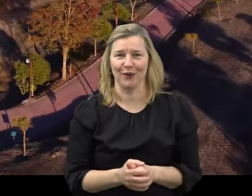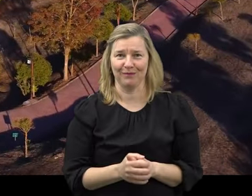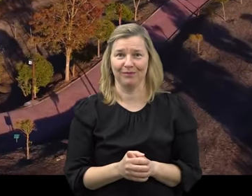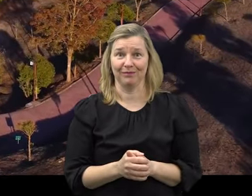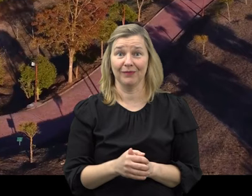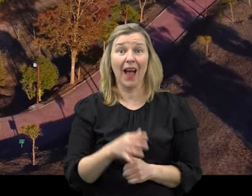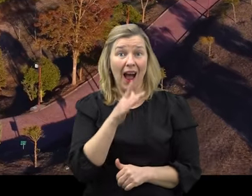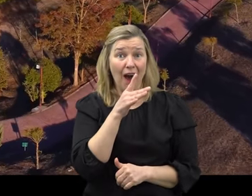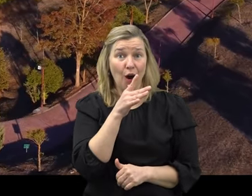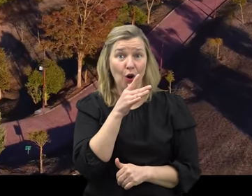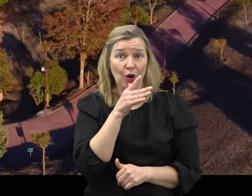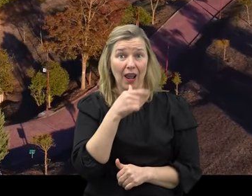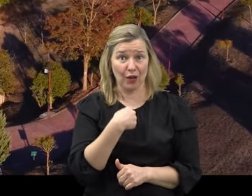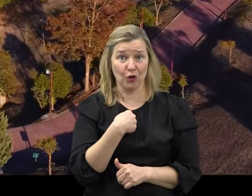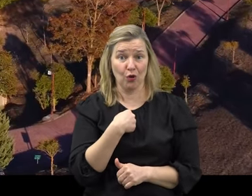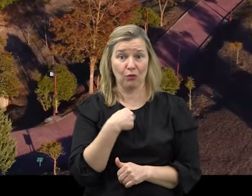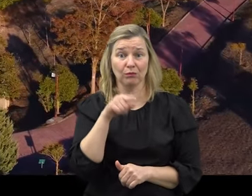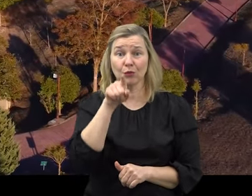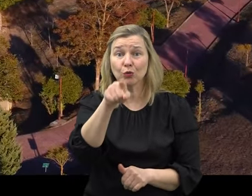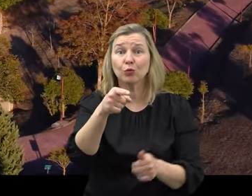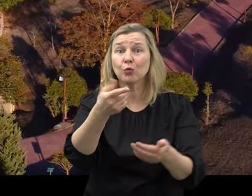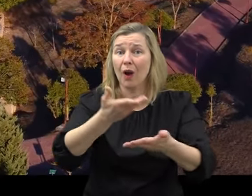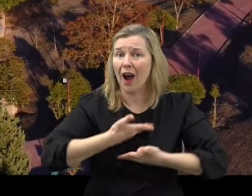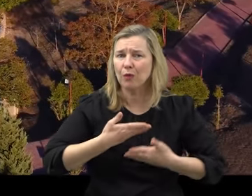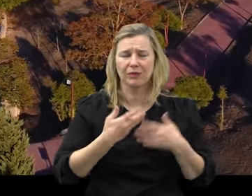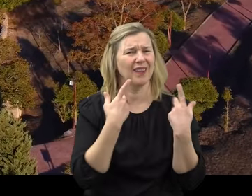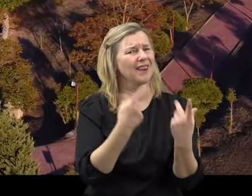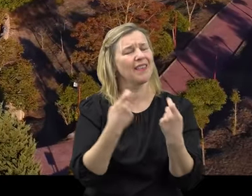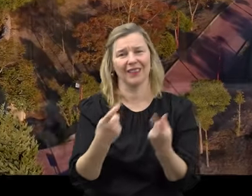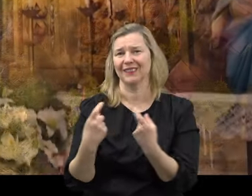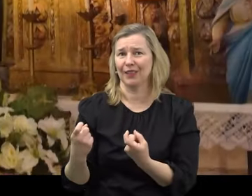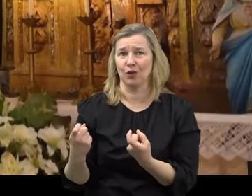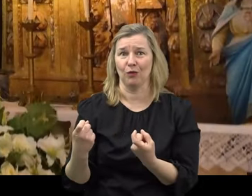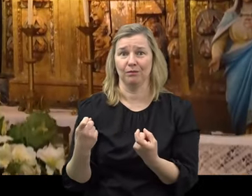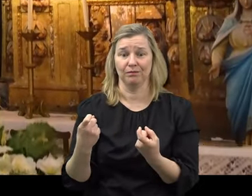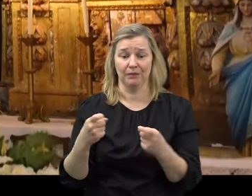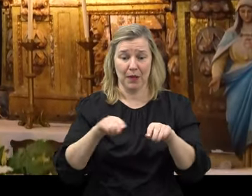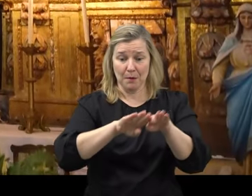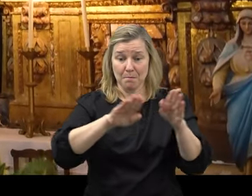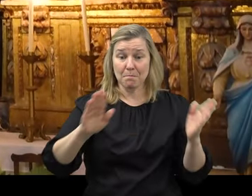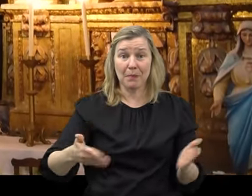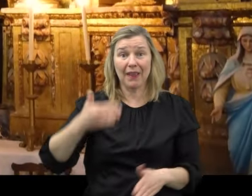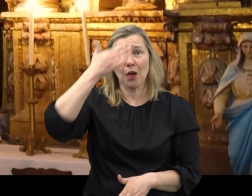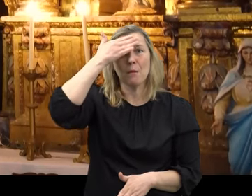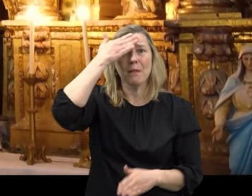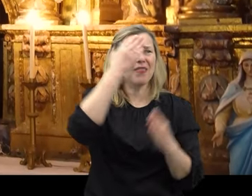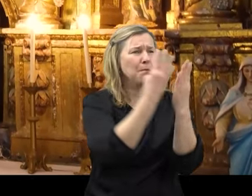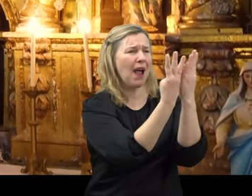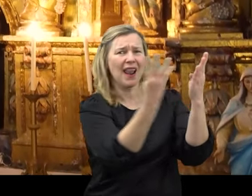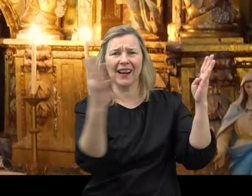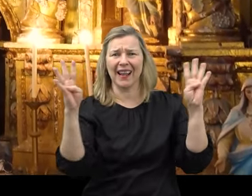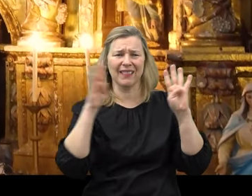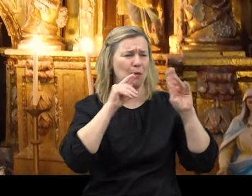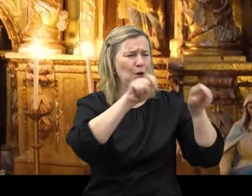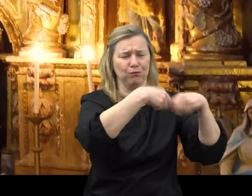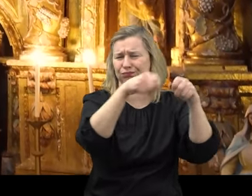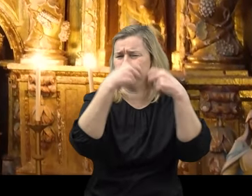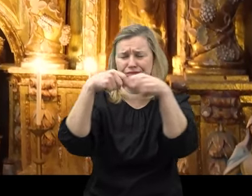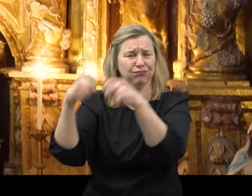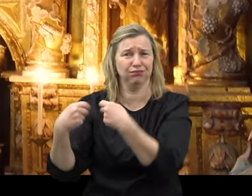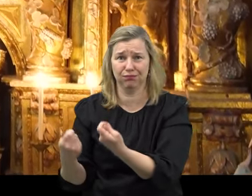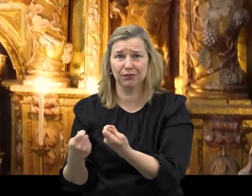Ahora soy yo la que necesita tu ayuda. El retablo de mi altar mayor, gravemente deteriorado,